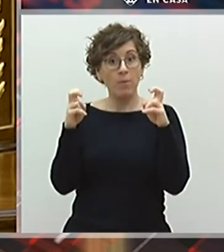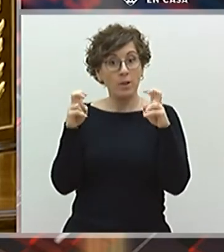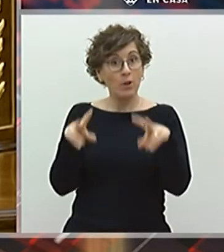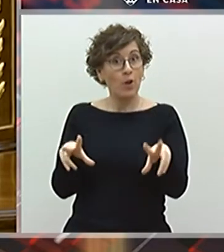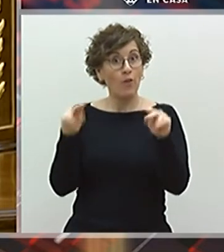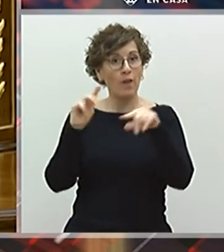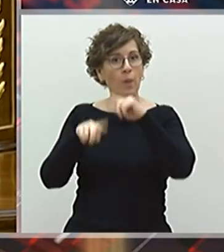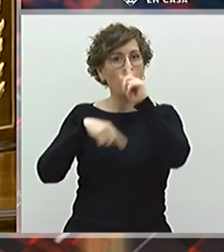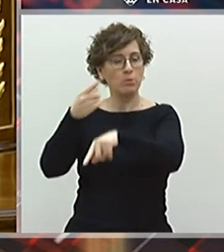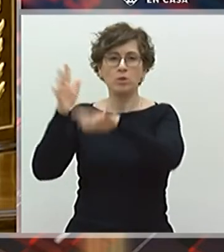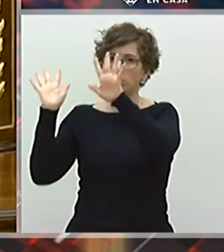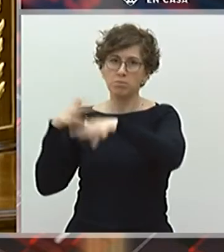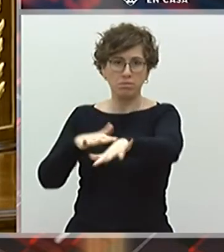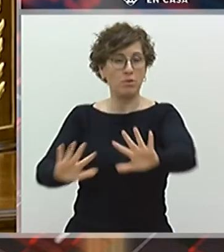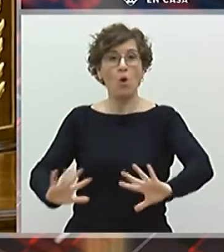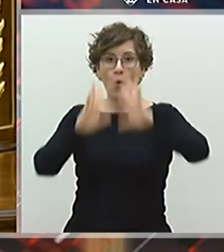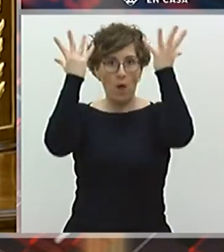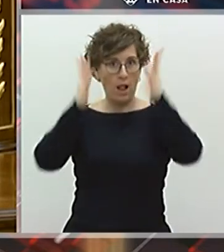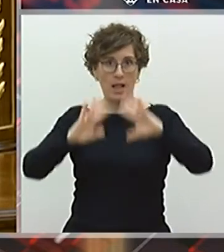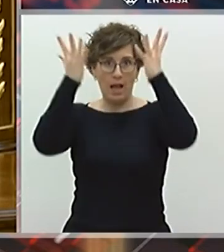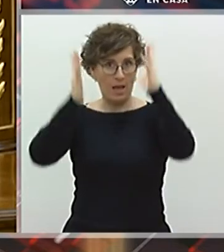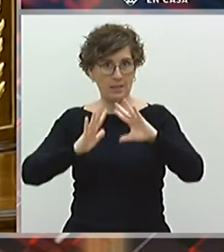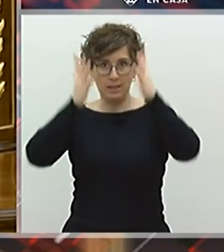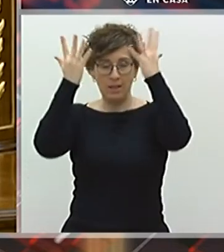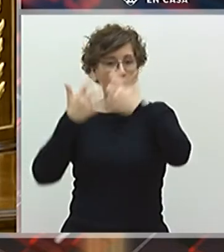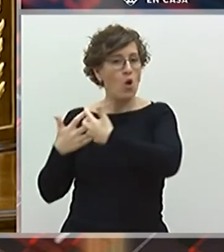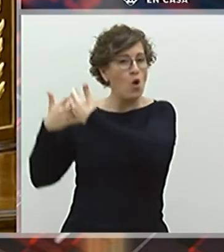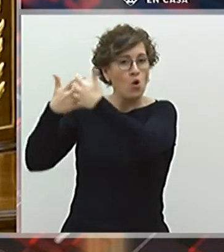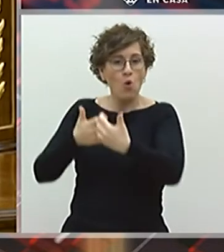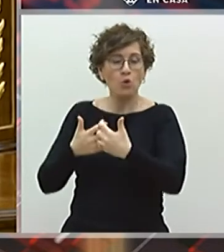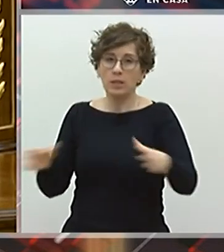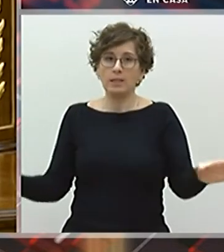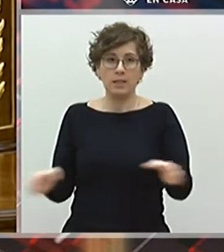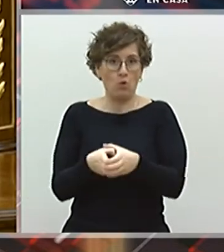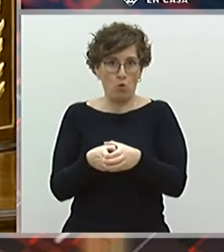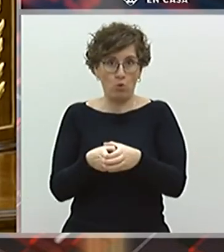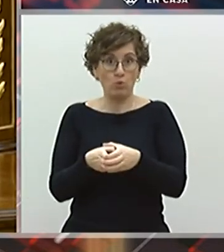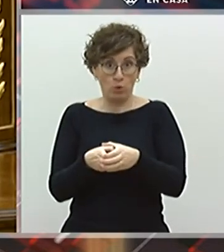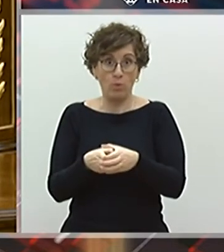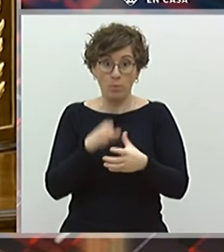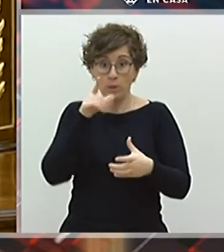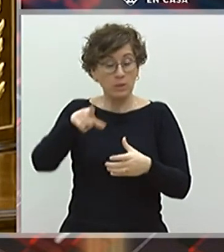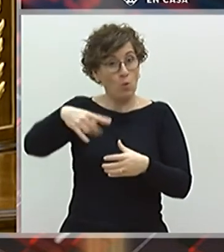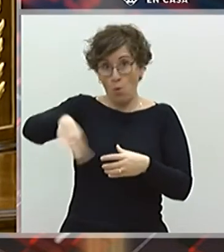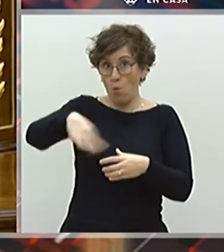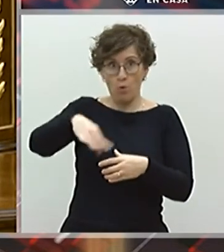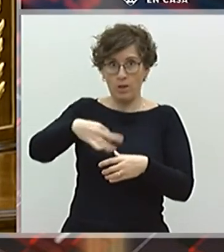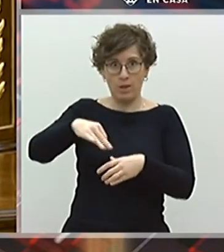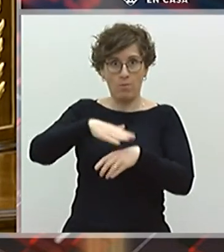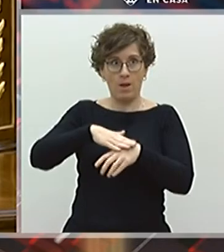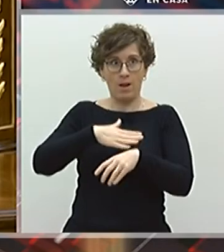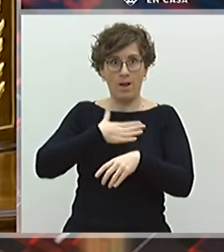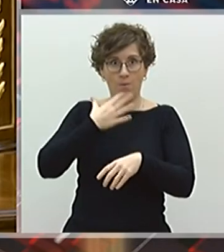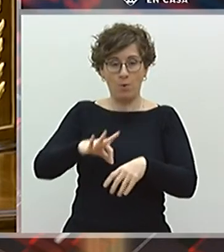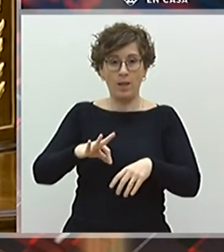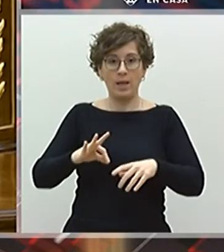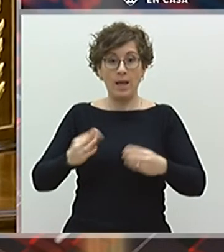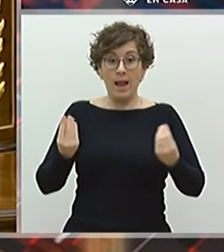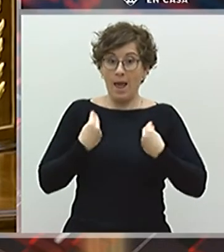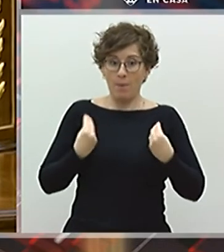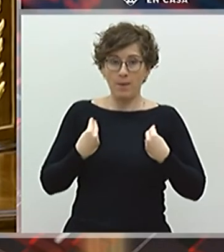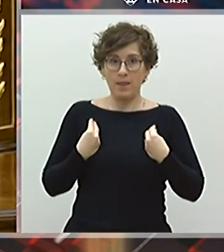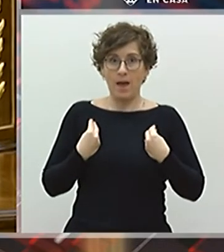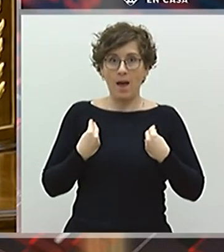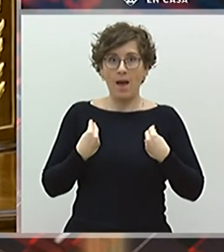Ojalá a este confinamiento le sigan luchas en conjunto. Porque va a ser la única manera de salvar la vida material